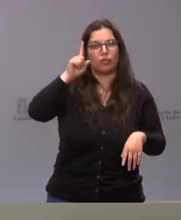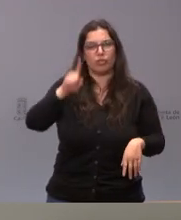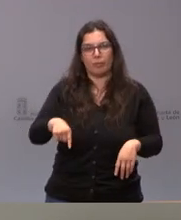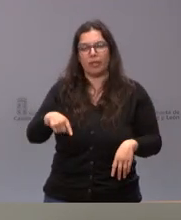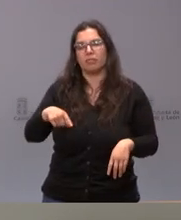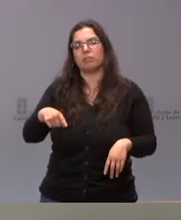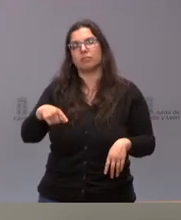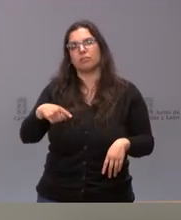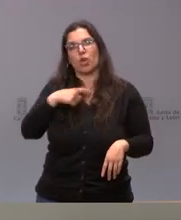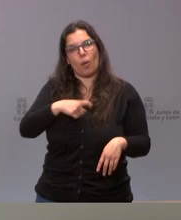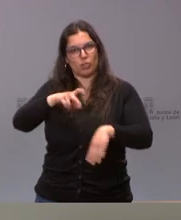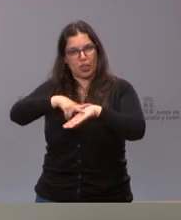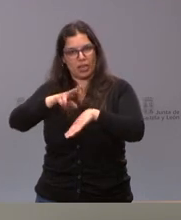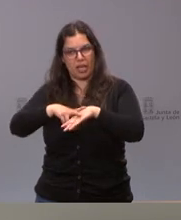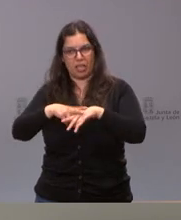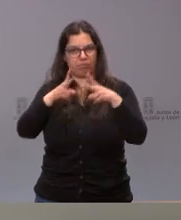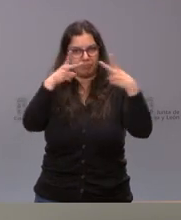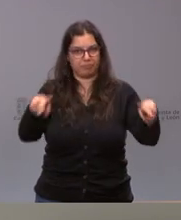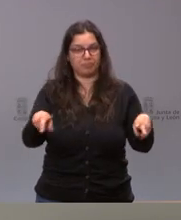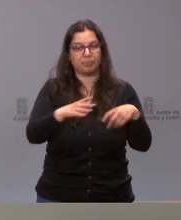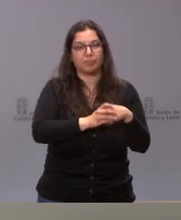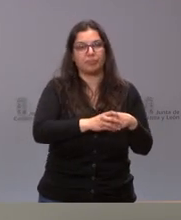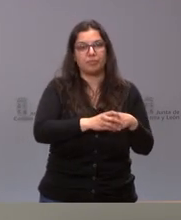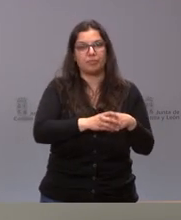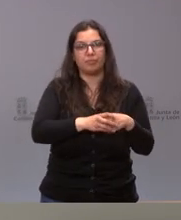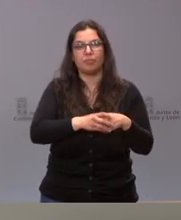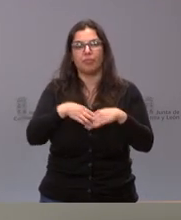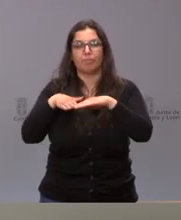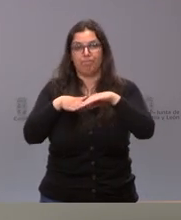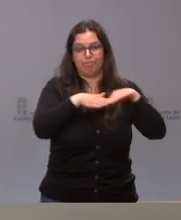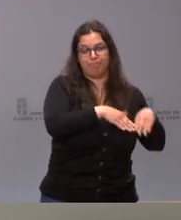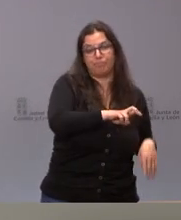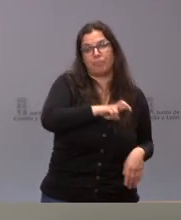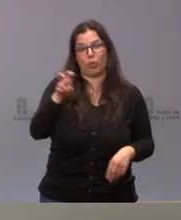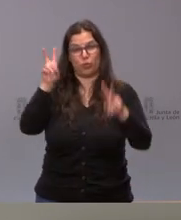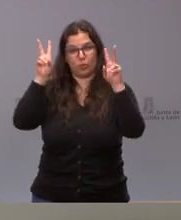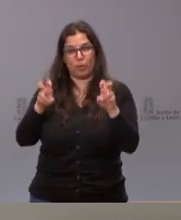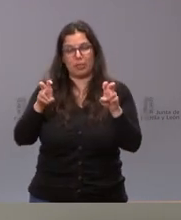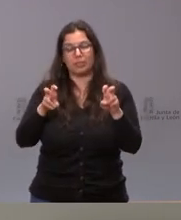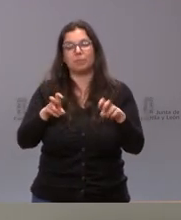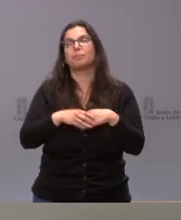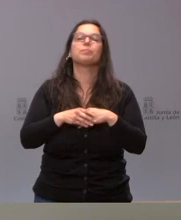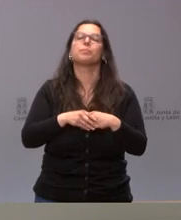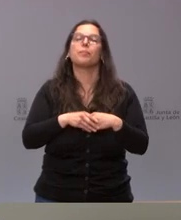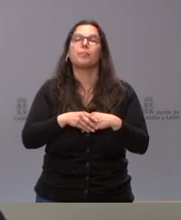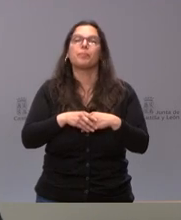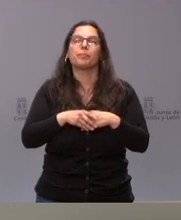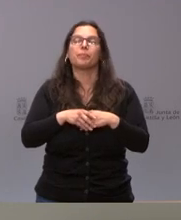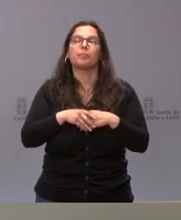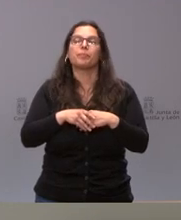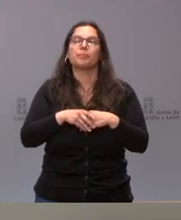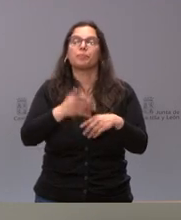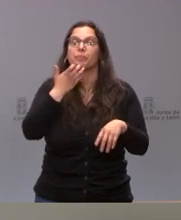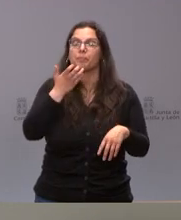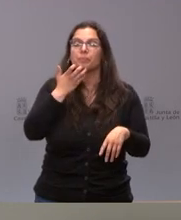Comisión Delegada. Y ya estando en otro tipo de cuestiones, el aspecto relativo a la